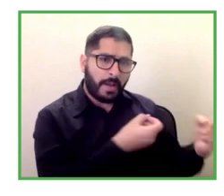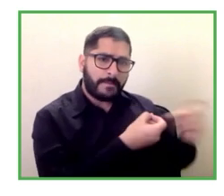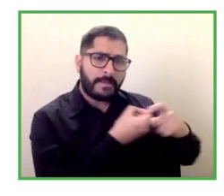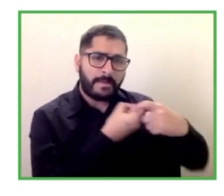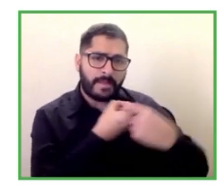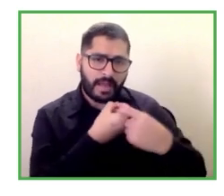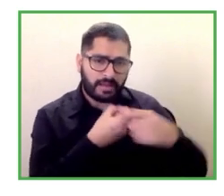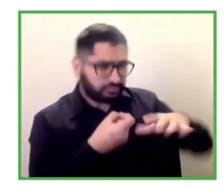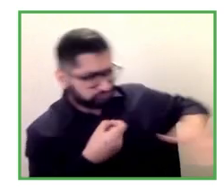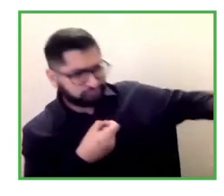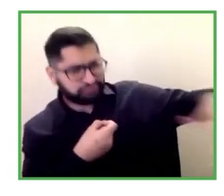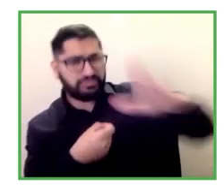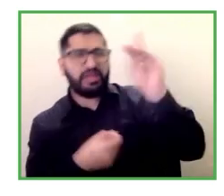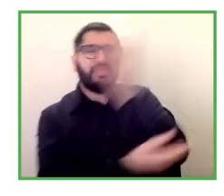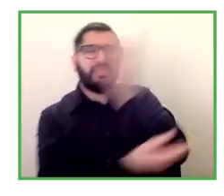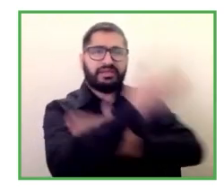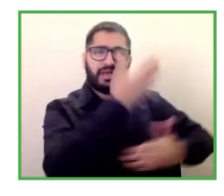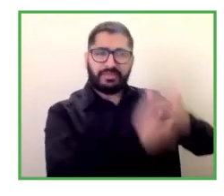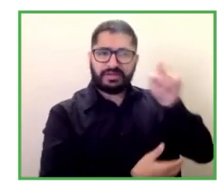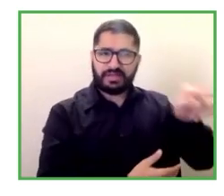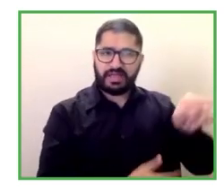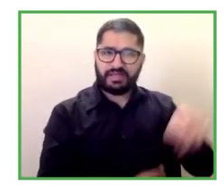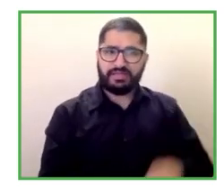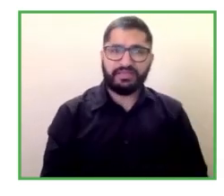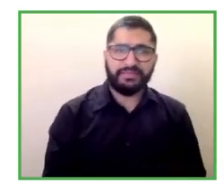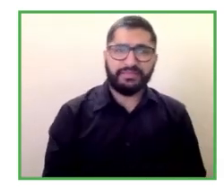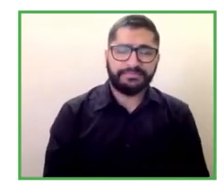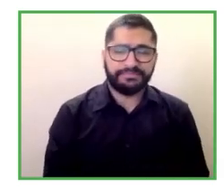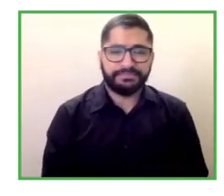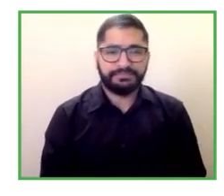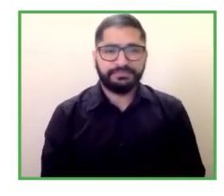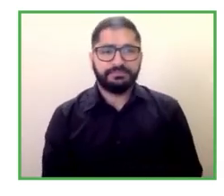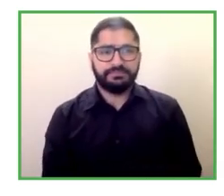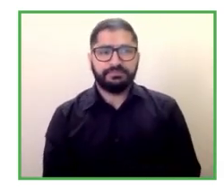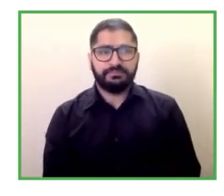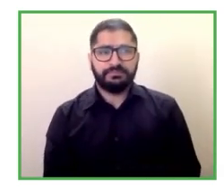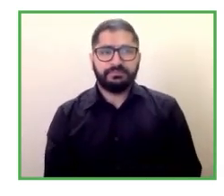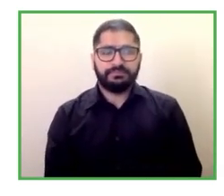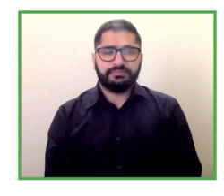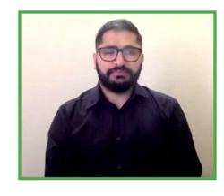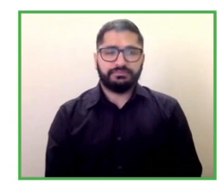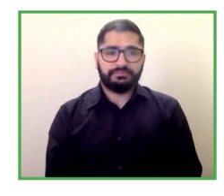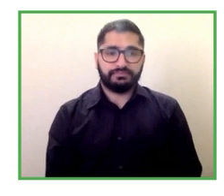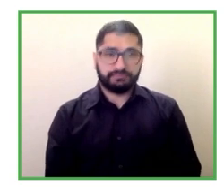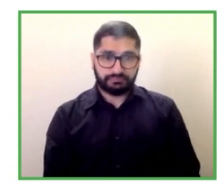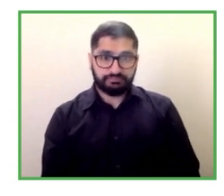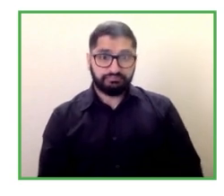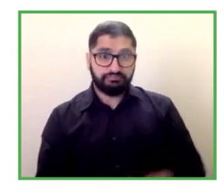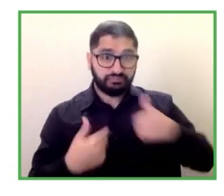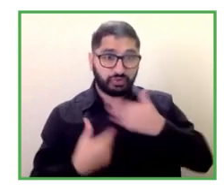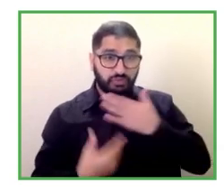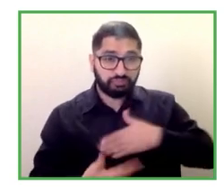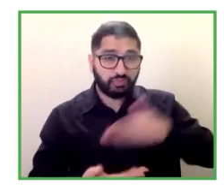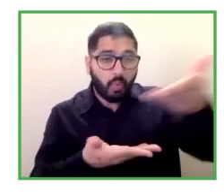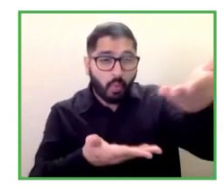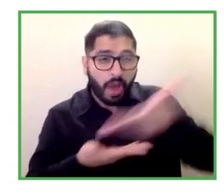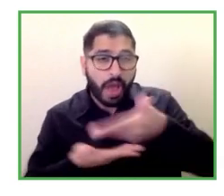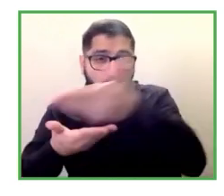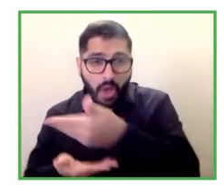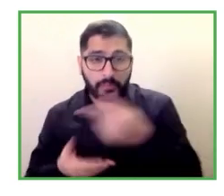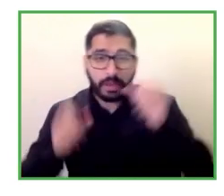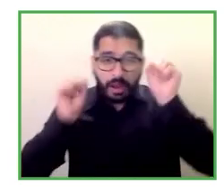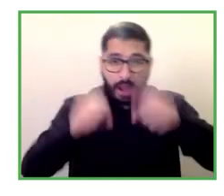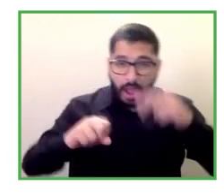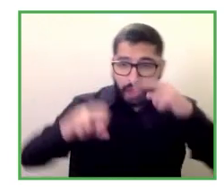y los los invito a buscar en mi sitio web esta información muchas